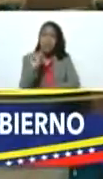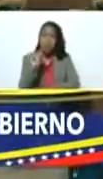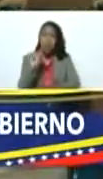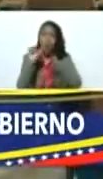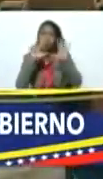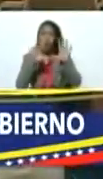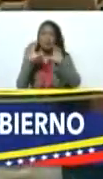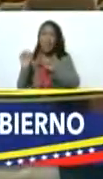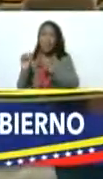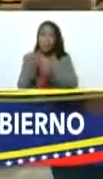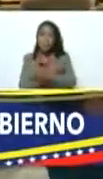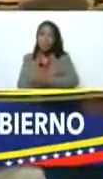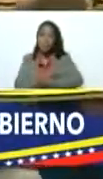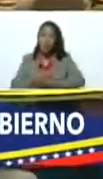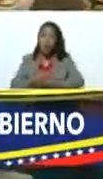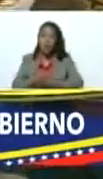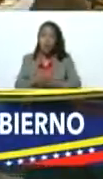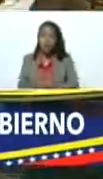80 millones